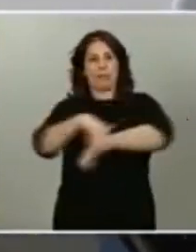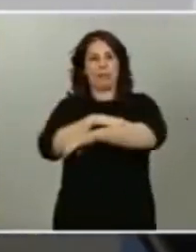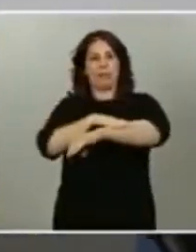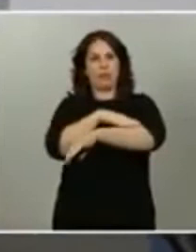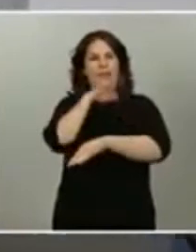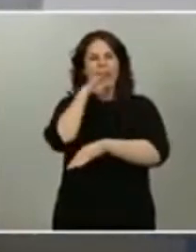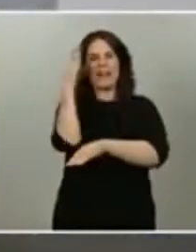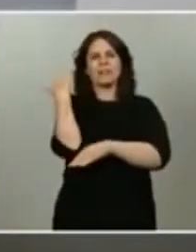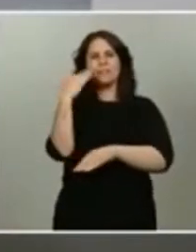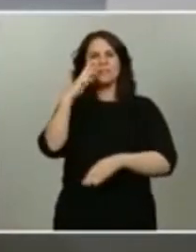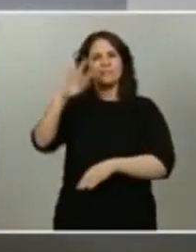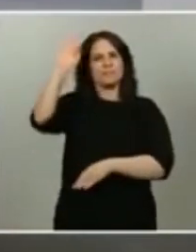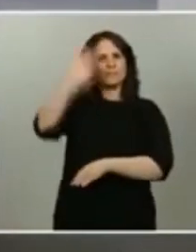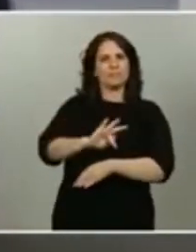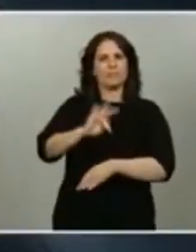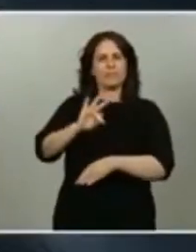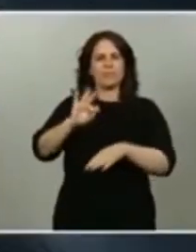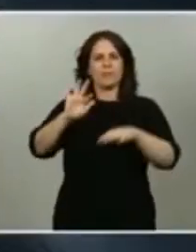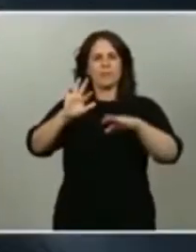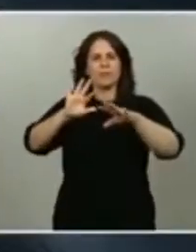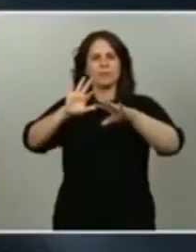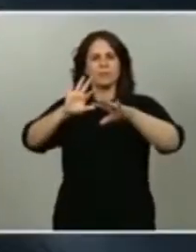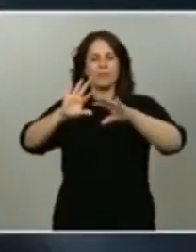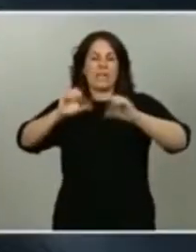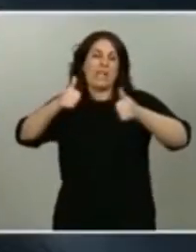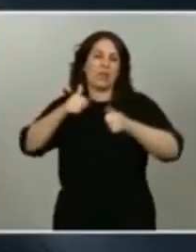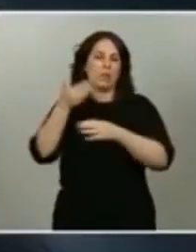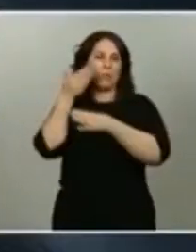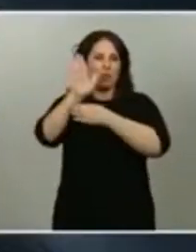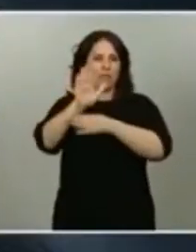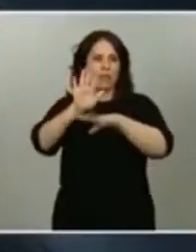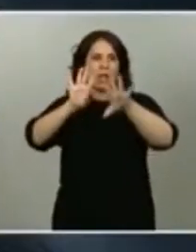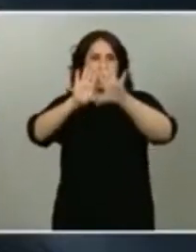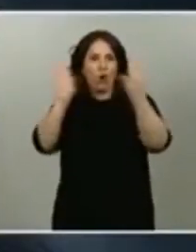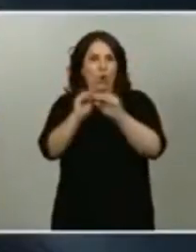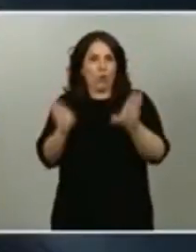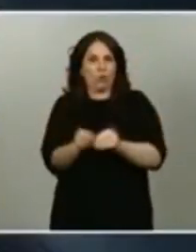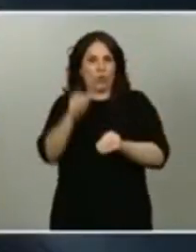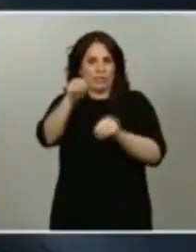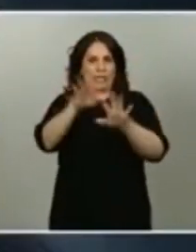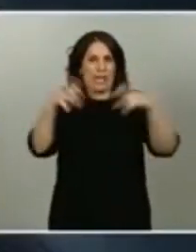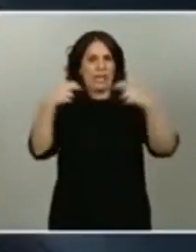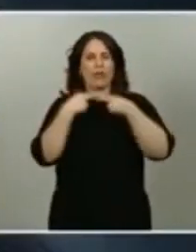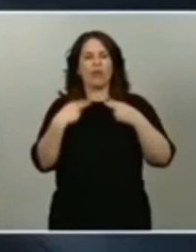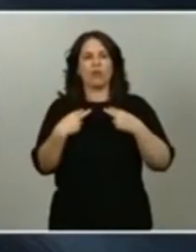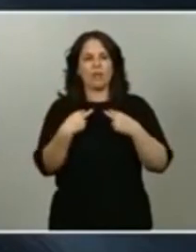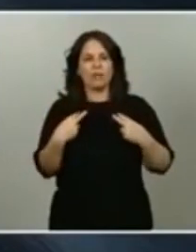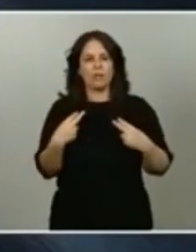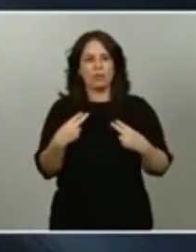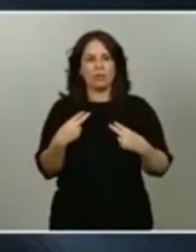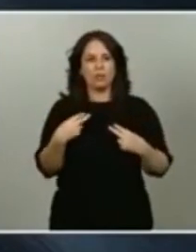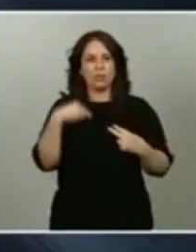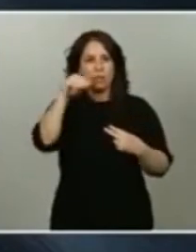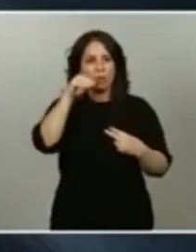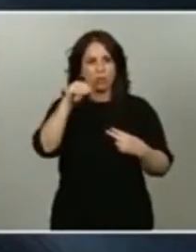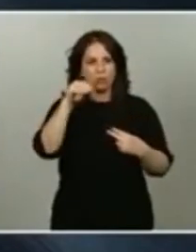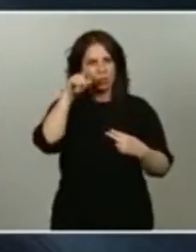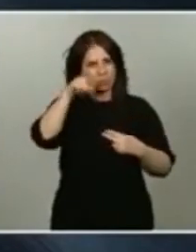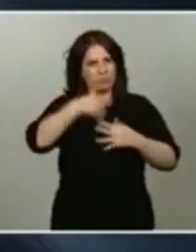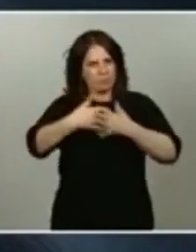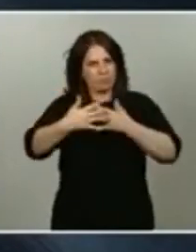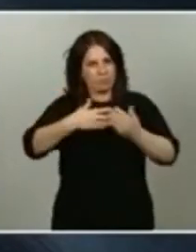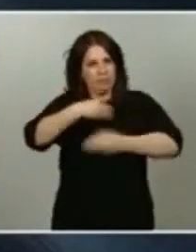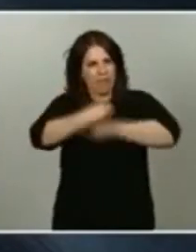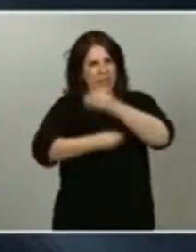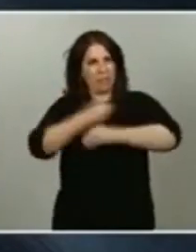las conclusiones o en el inicio de propuesta de conclusiones en el Congreso ¿se mantiene usted va a hacer los presupuestos con